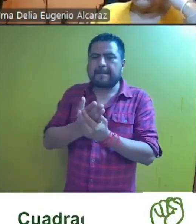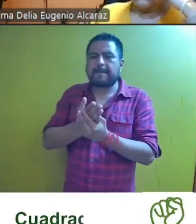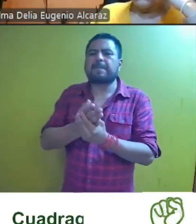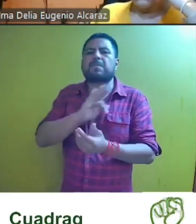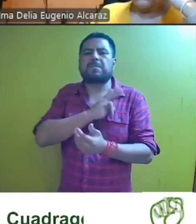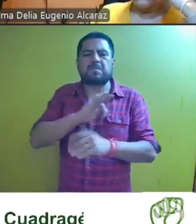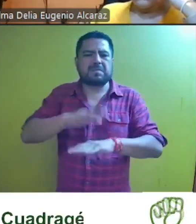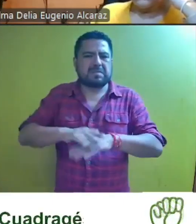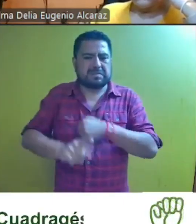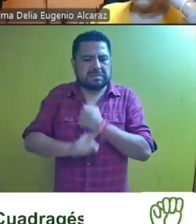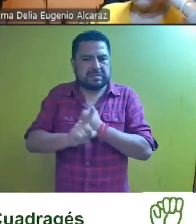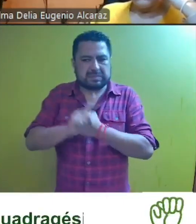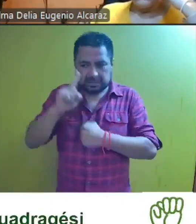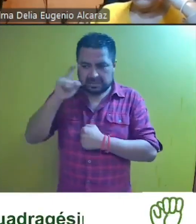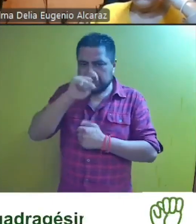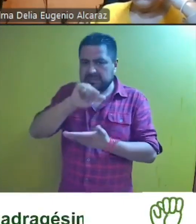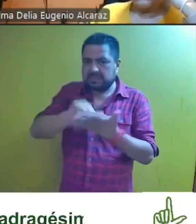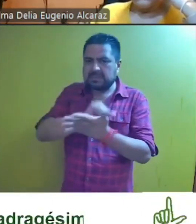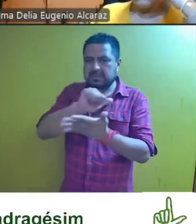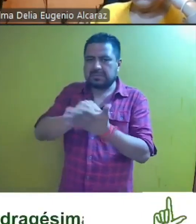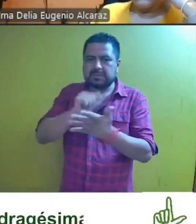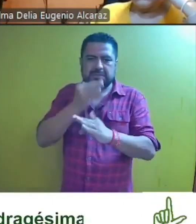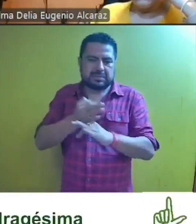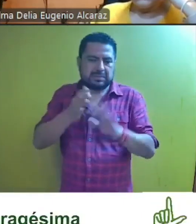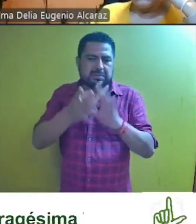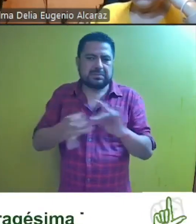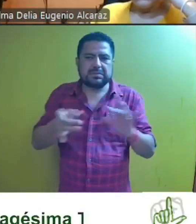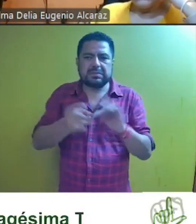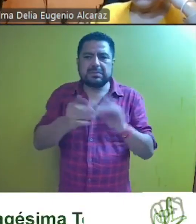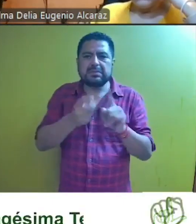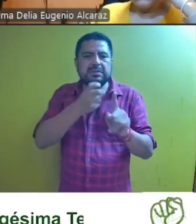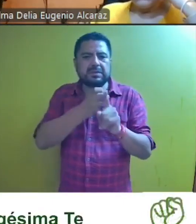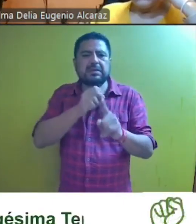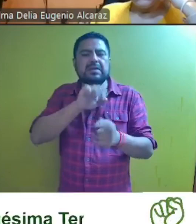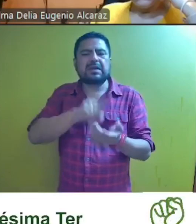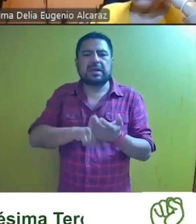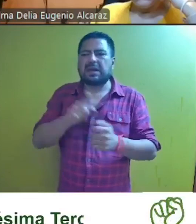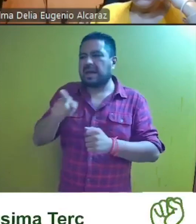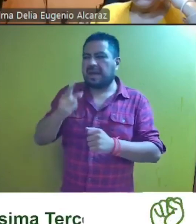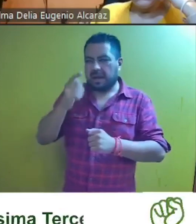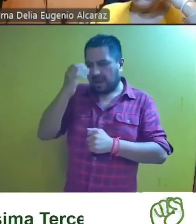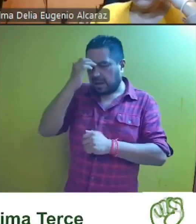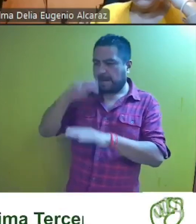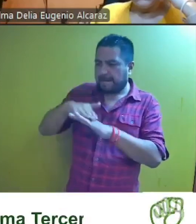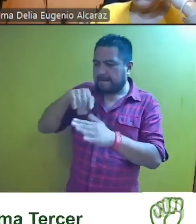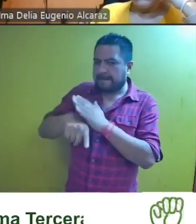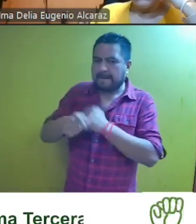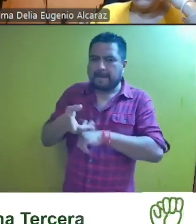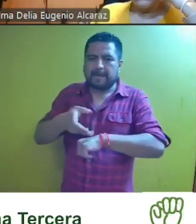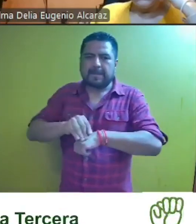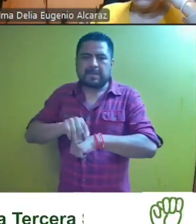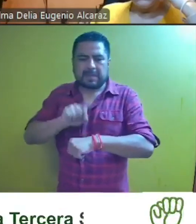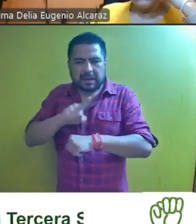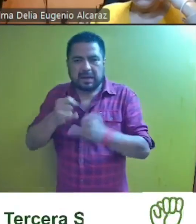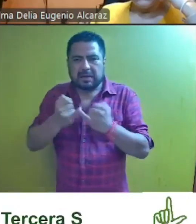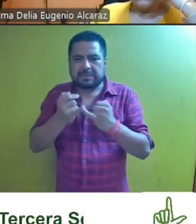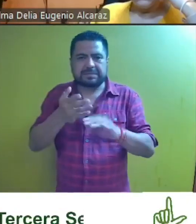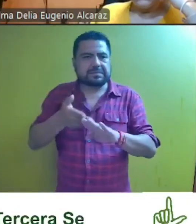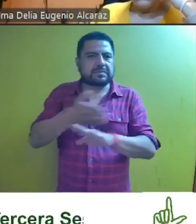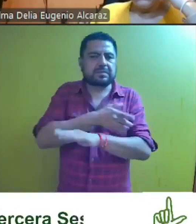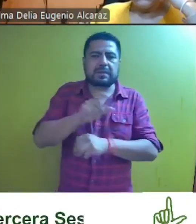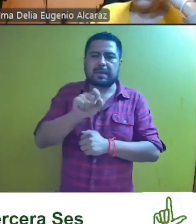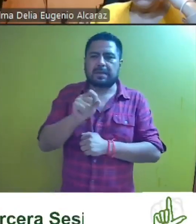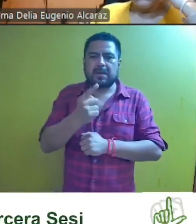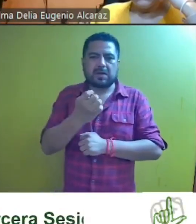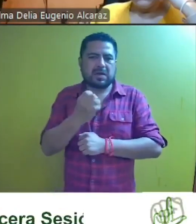fuerte presunción que deriva del acta de asamblea señalada consistente que la actora tuvo conocimiento de la licencia respectiva al menos desde el 21